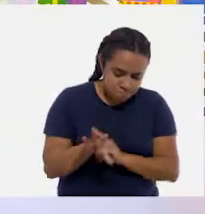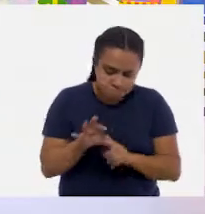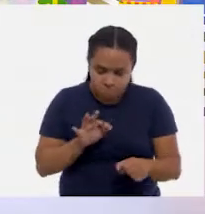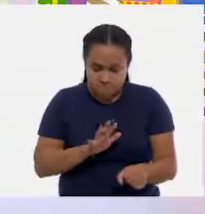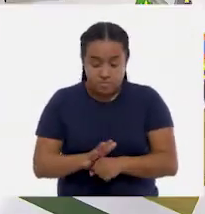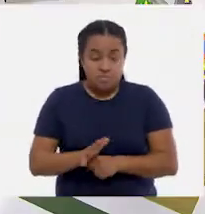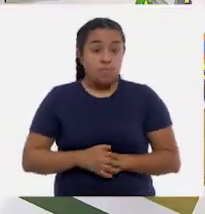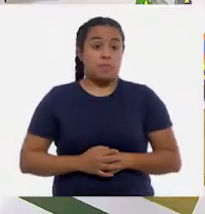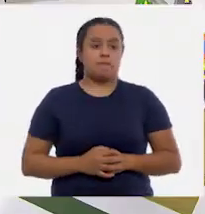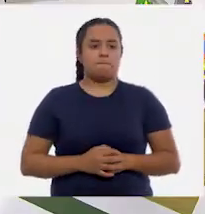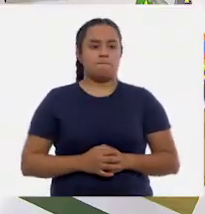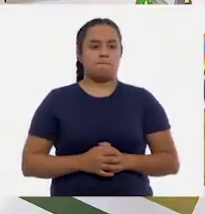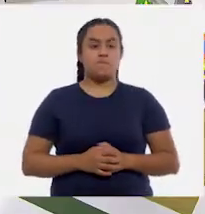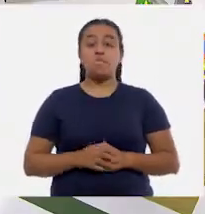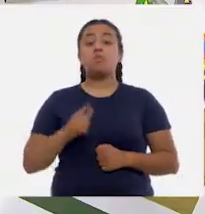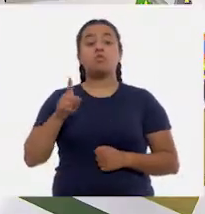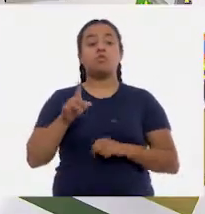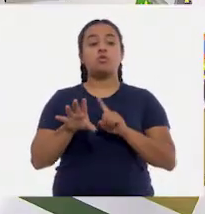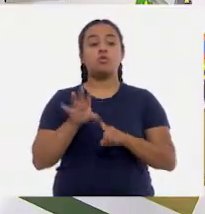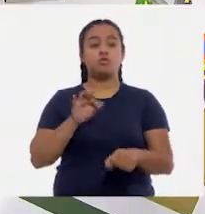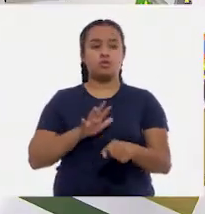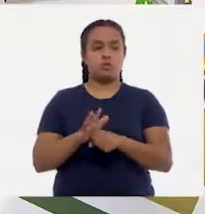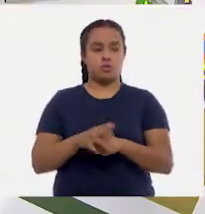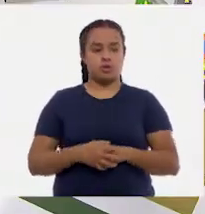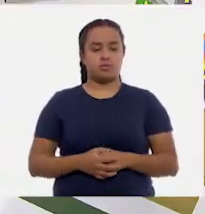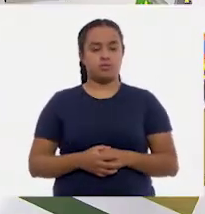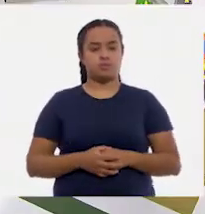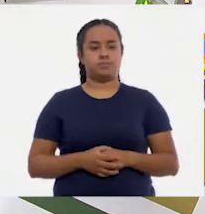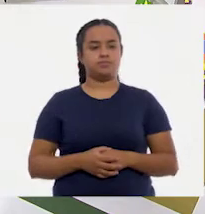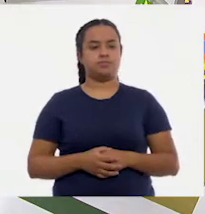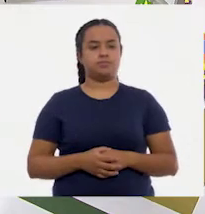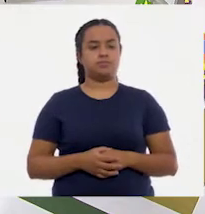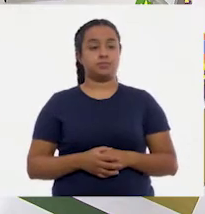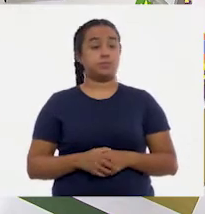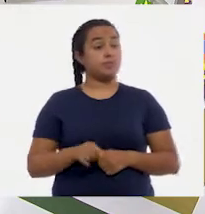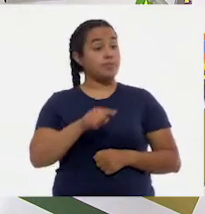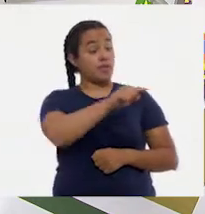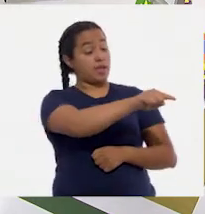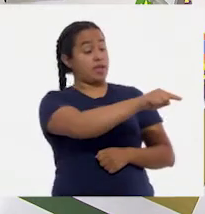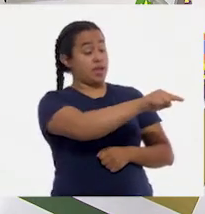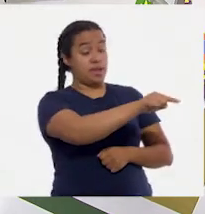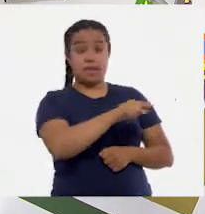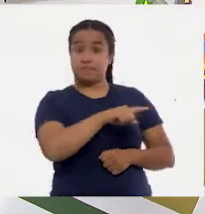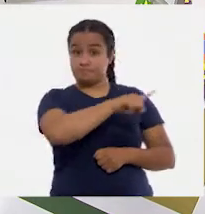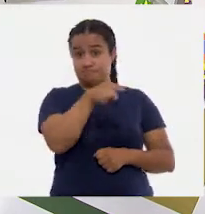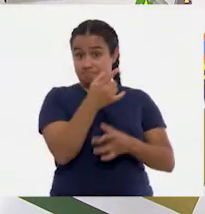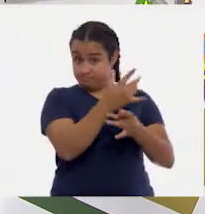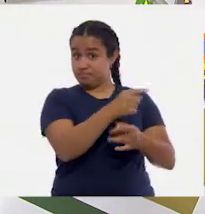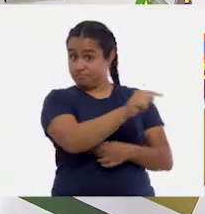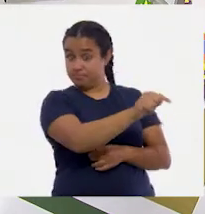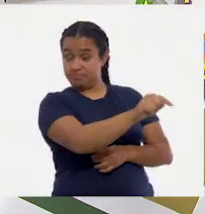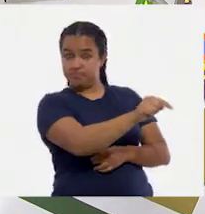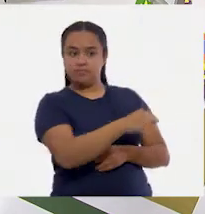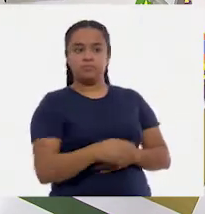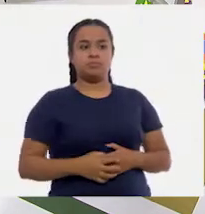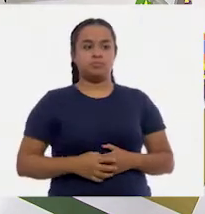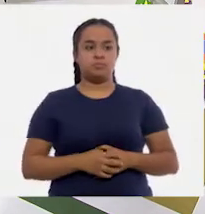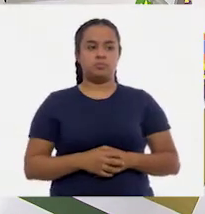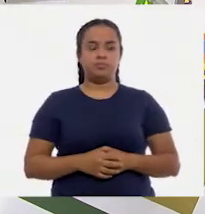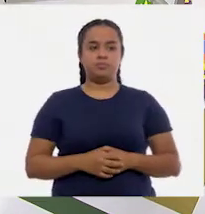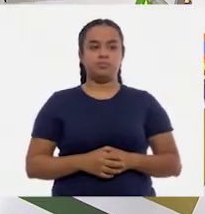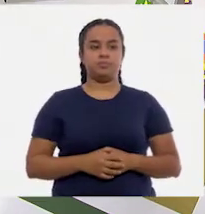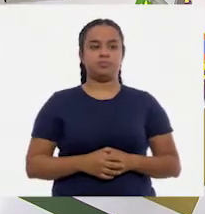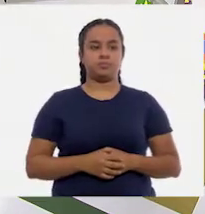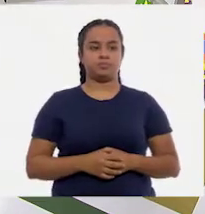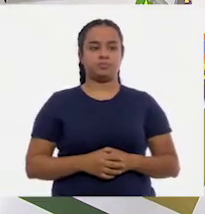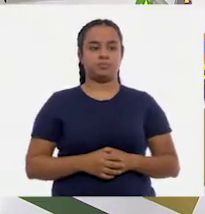No sé. ¿Cuál vas a escoger? ¿Qué les parece la de allá? Dicen las niñas y los niños que la pieza de hasta allá. Pues yo creo